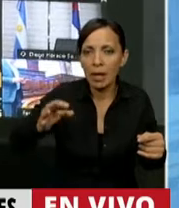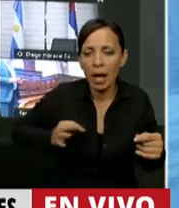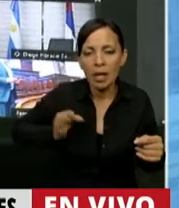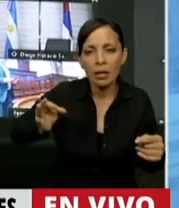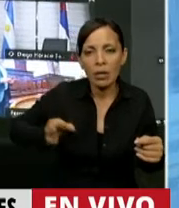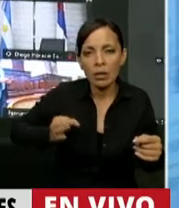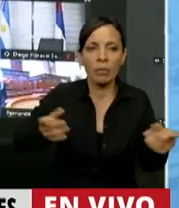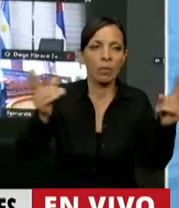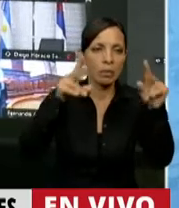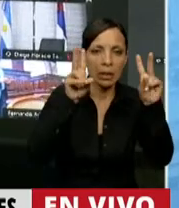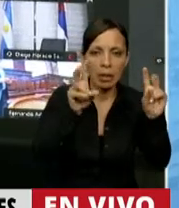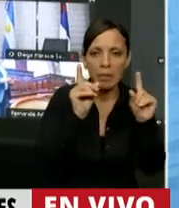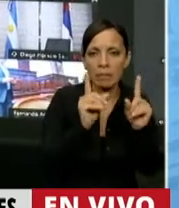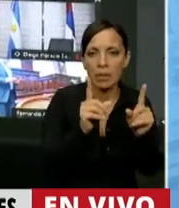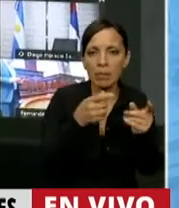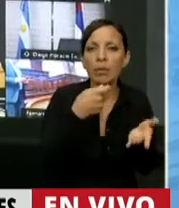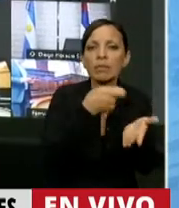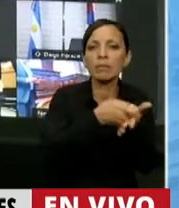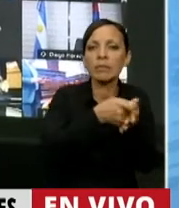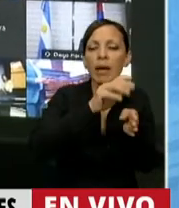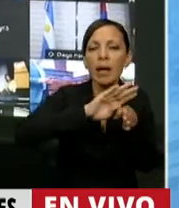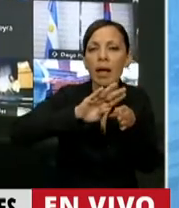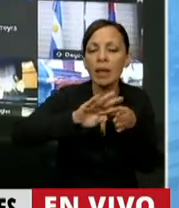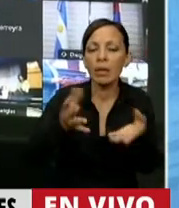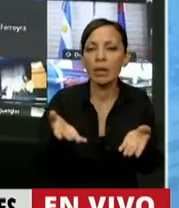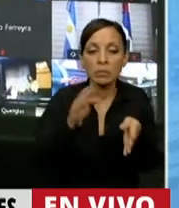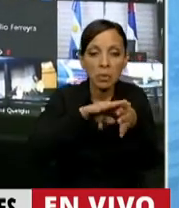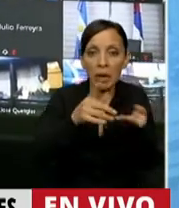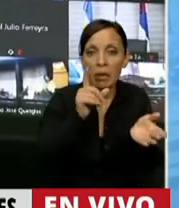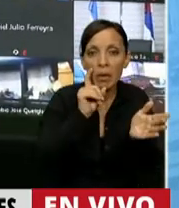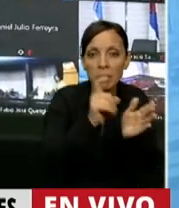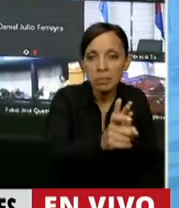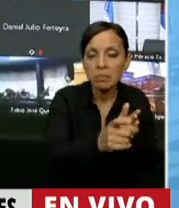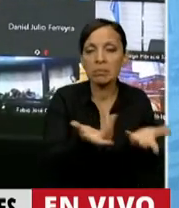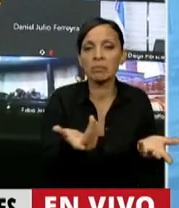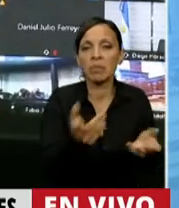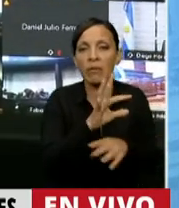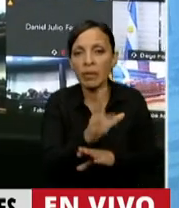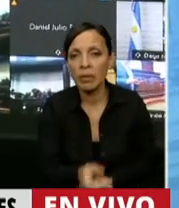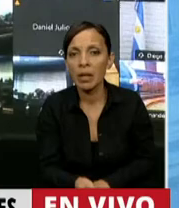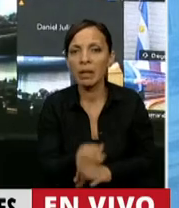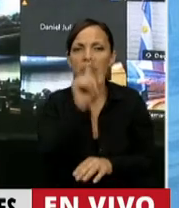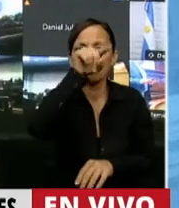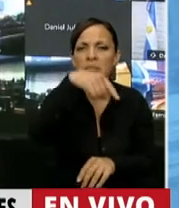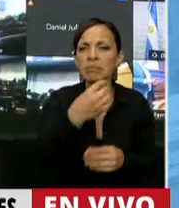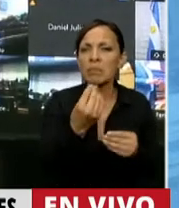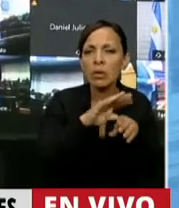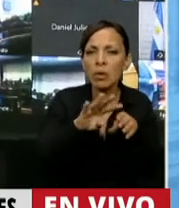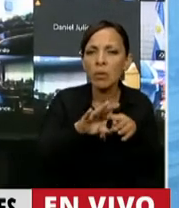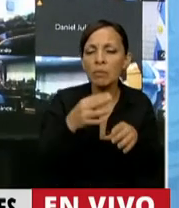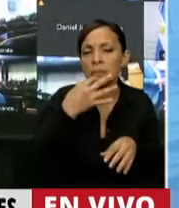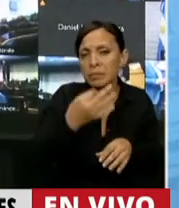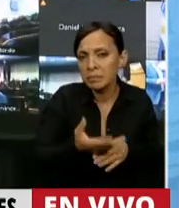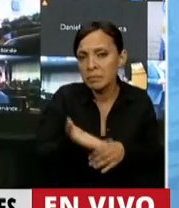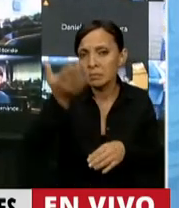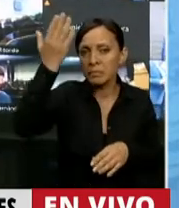mismo tema. Para pagar la deuda. Una deuda ilegítima, ilegal, fraudulenta, con un origen, en su